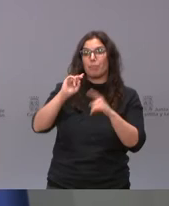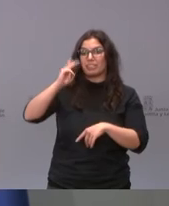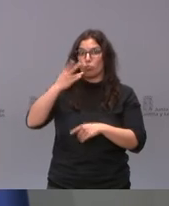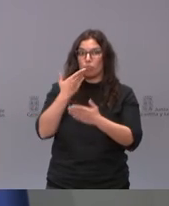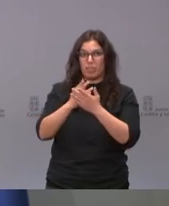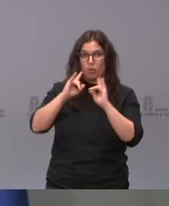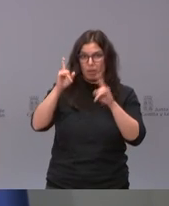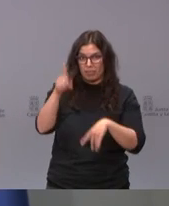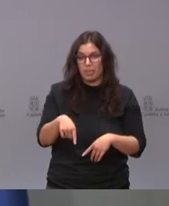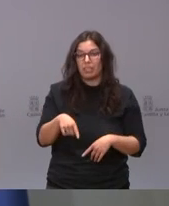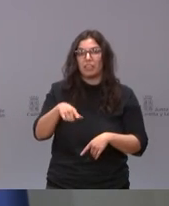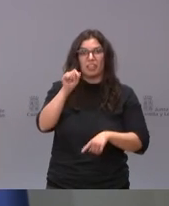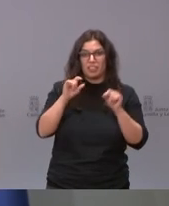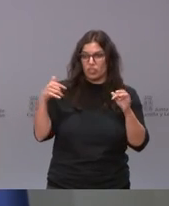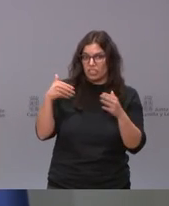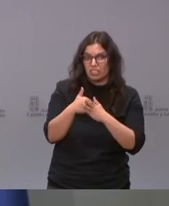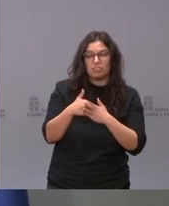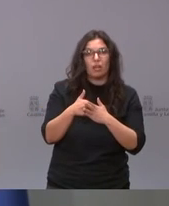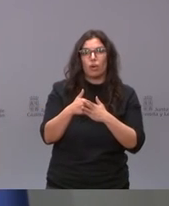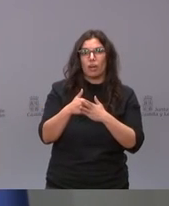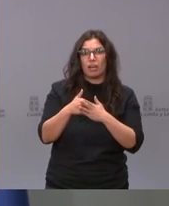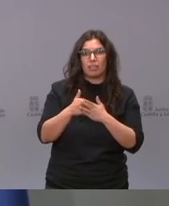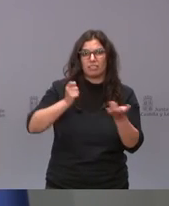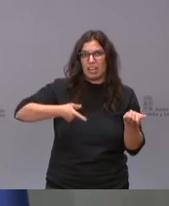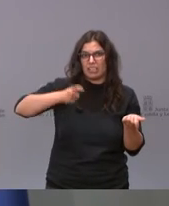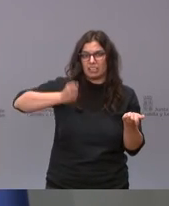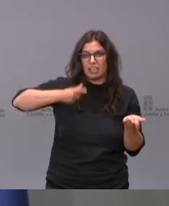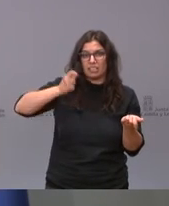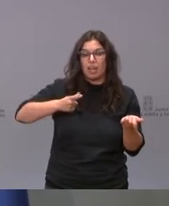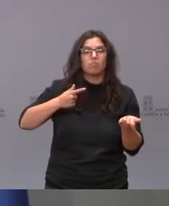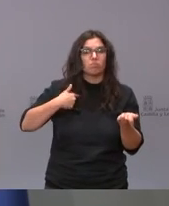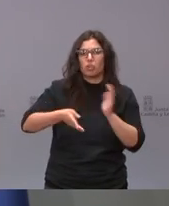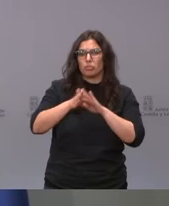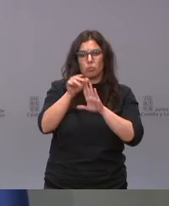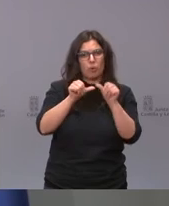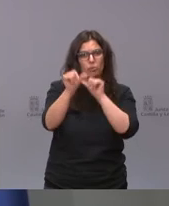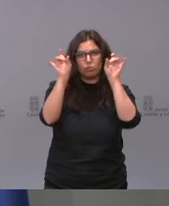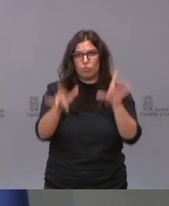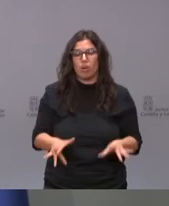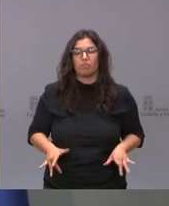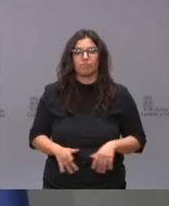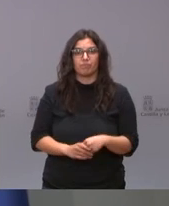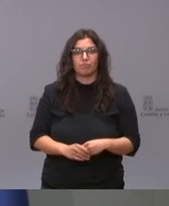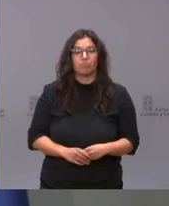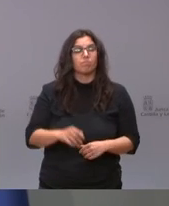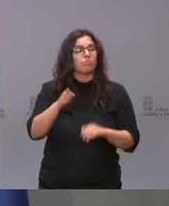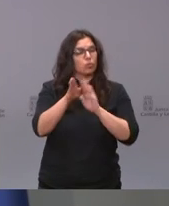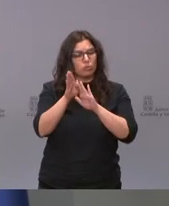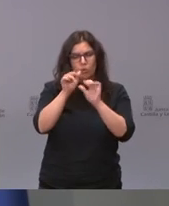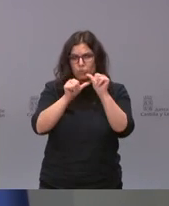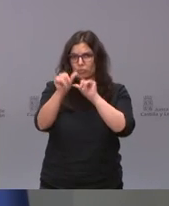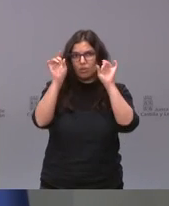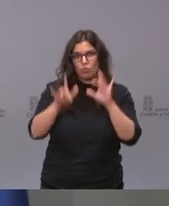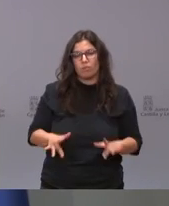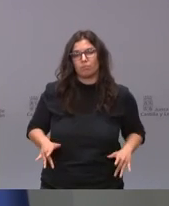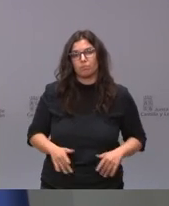tomado decisiones una vez detrás de otra y nos vamos a mantener así y nos vamos a mantener así